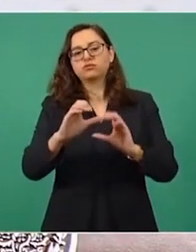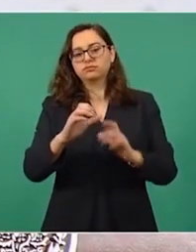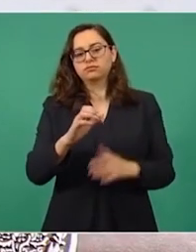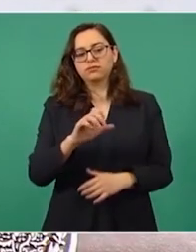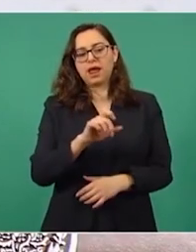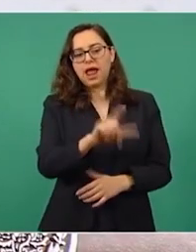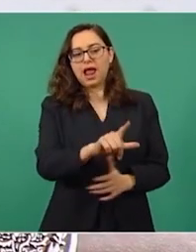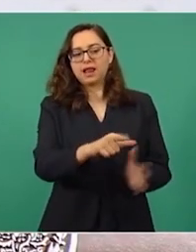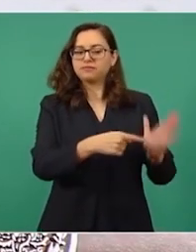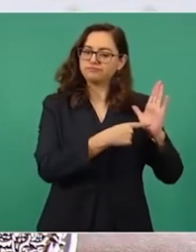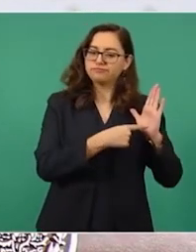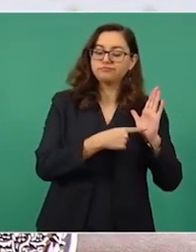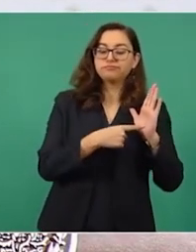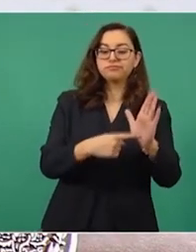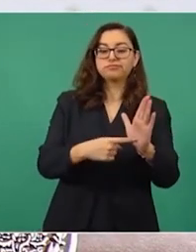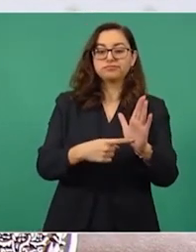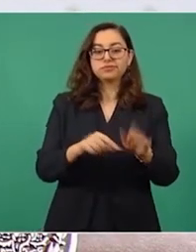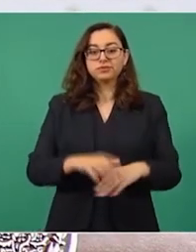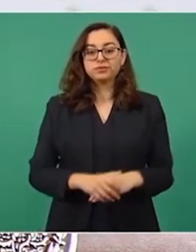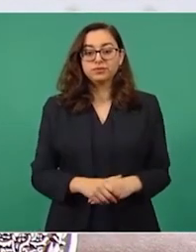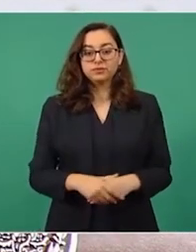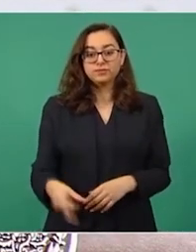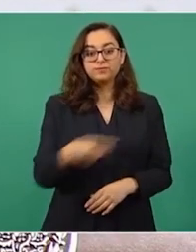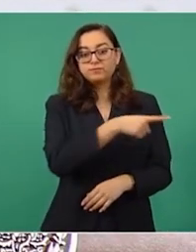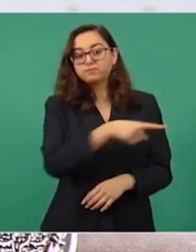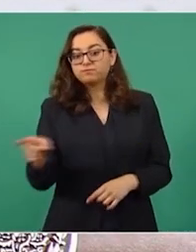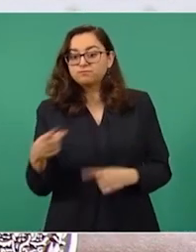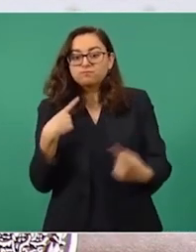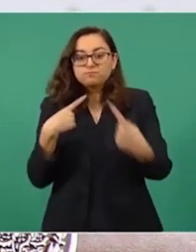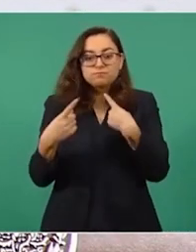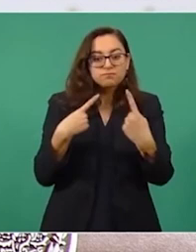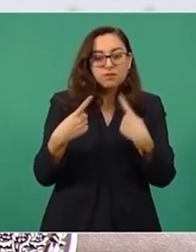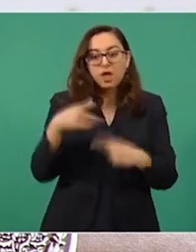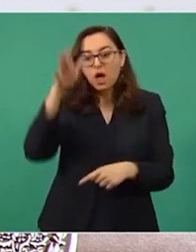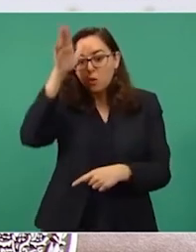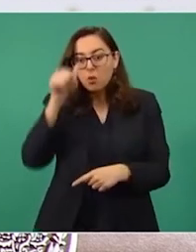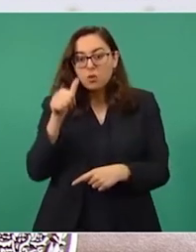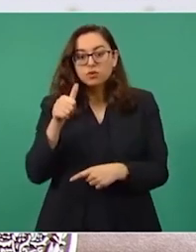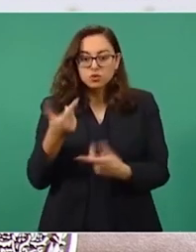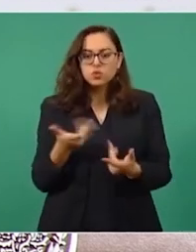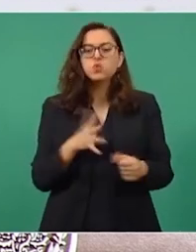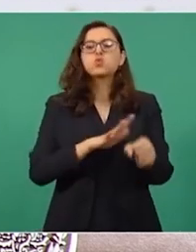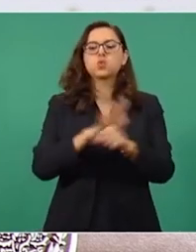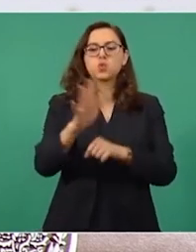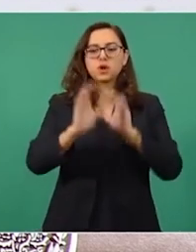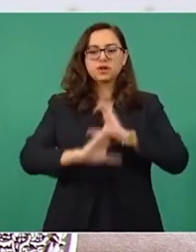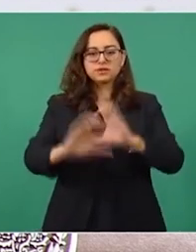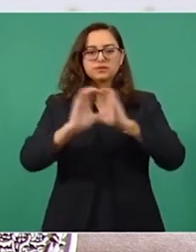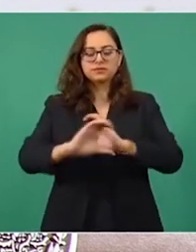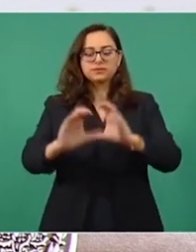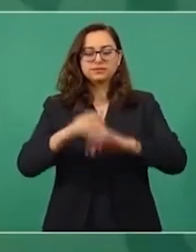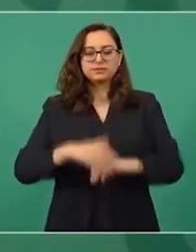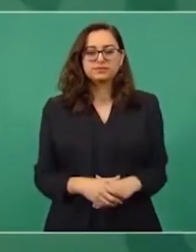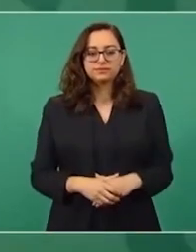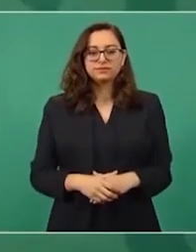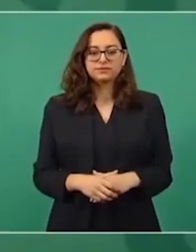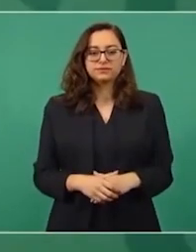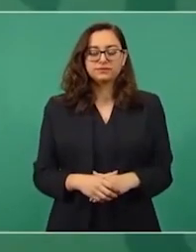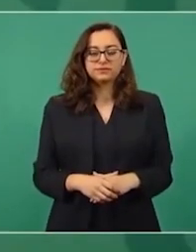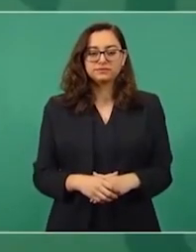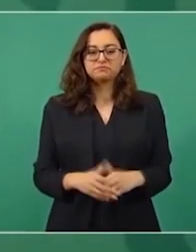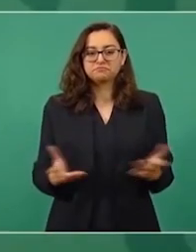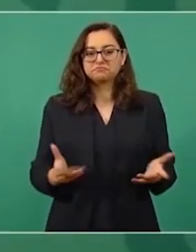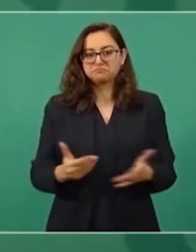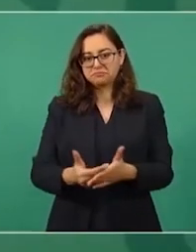Vean, pónganse de acuerdo qué canción, mientras